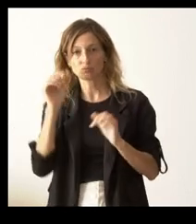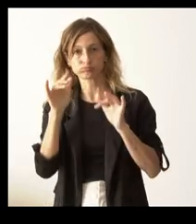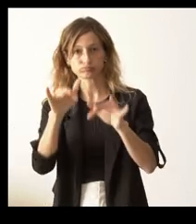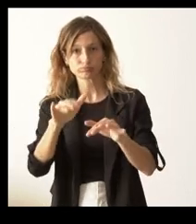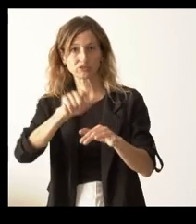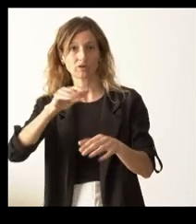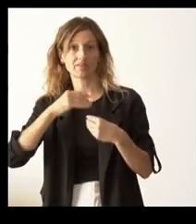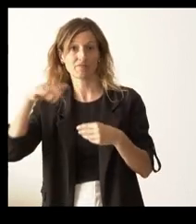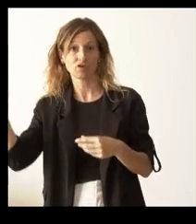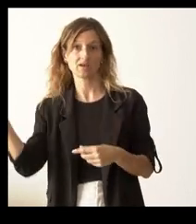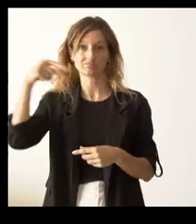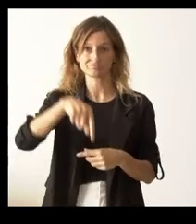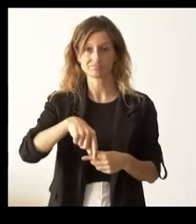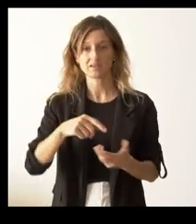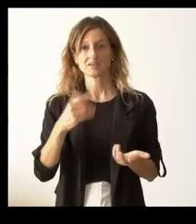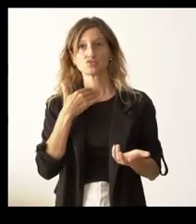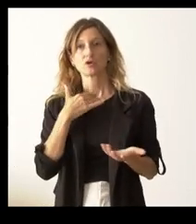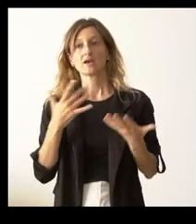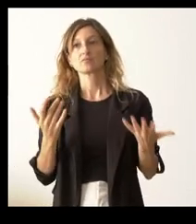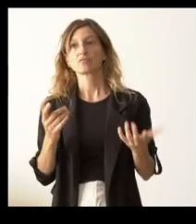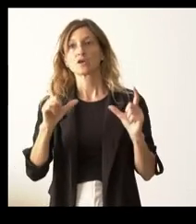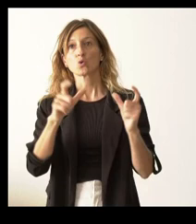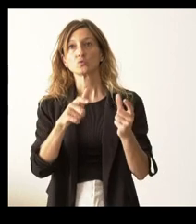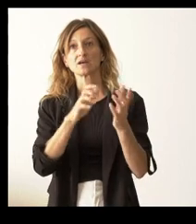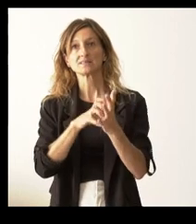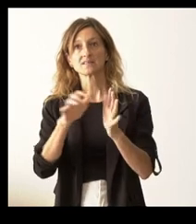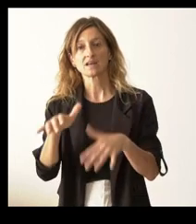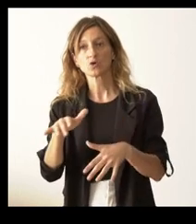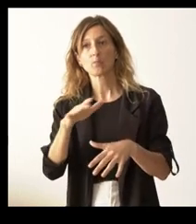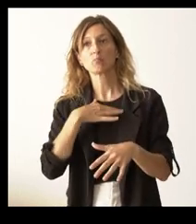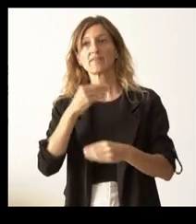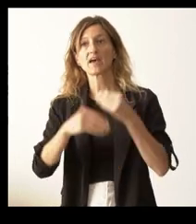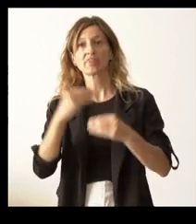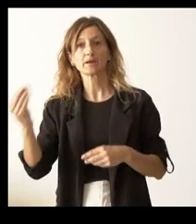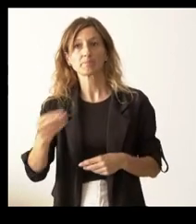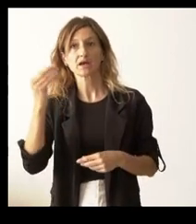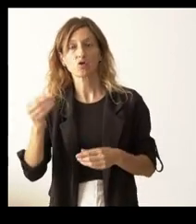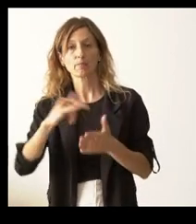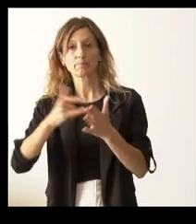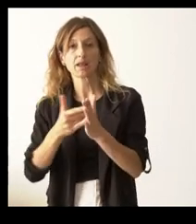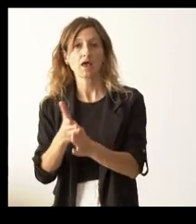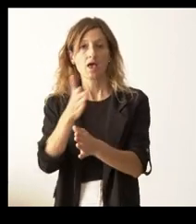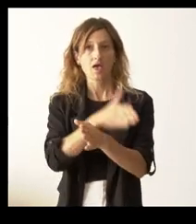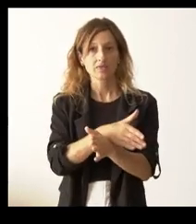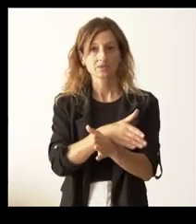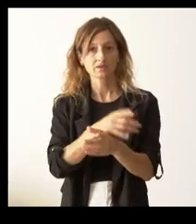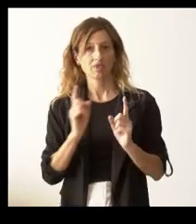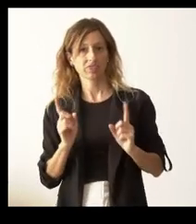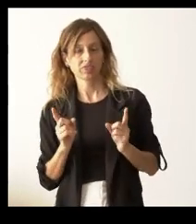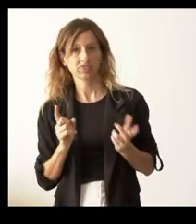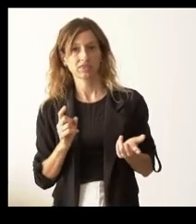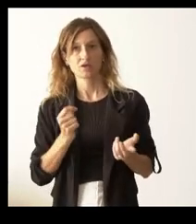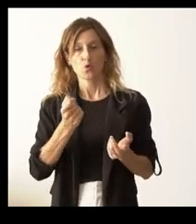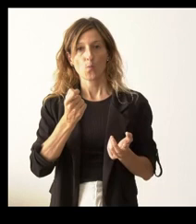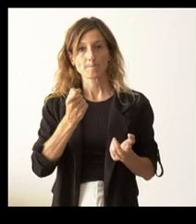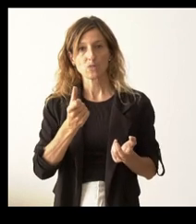fuera. Entonces, claro, esa parte, yo no sé si ahí la Junta no puede hacer mejor o plantearse un poco más